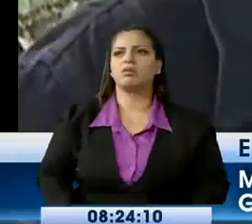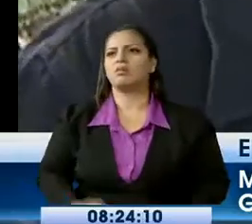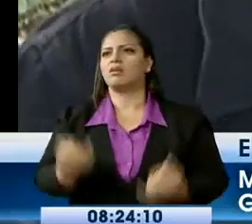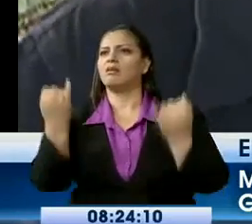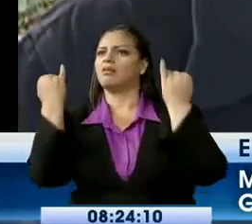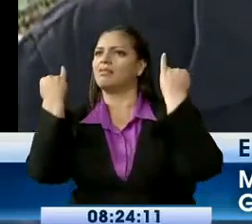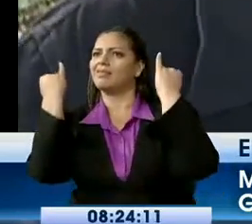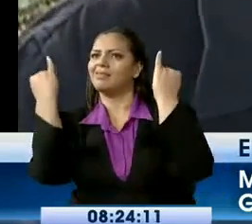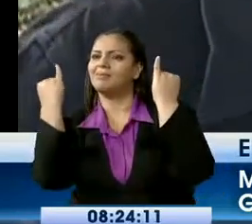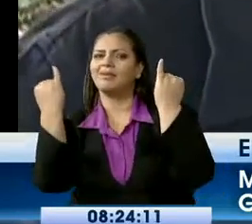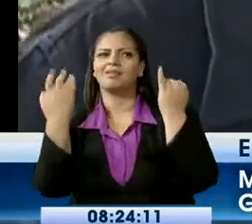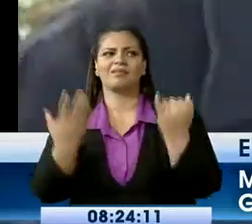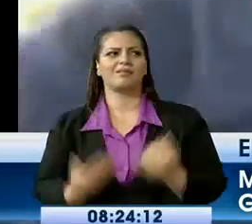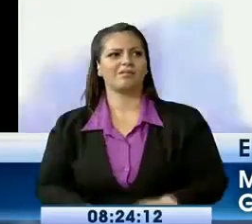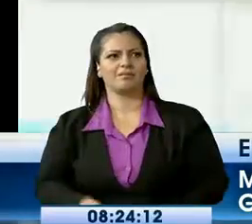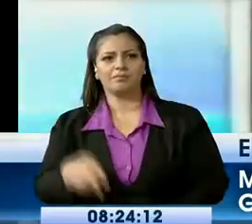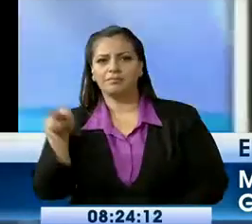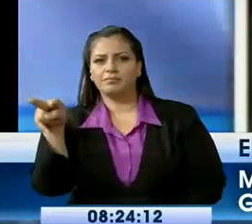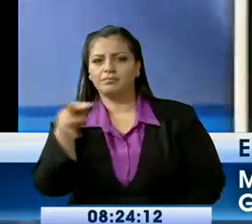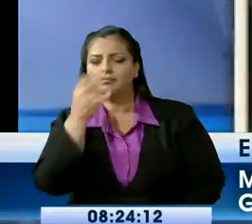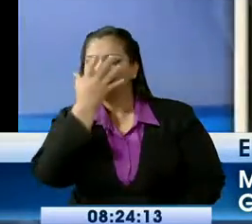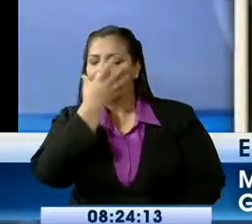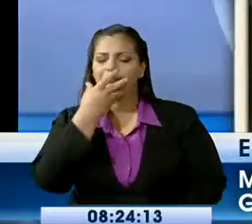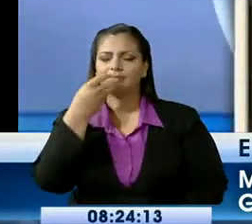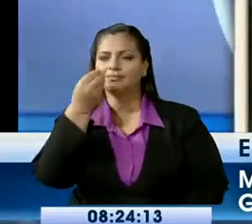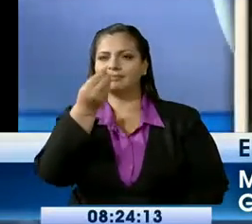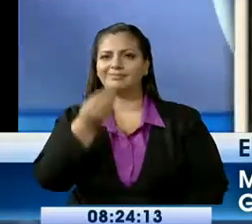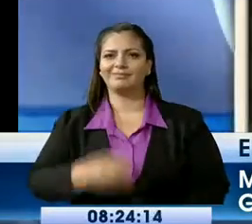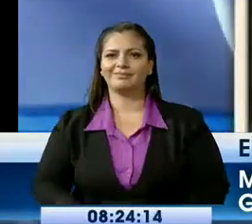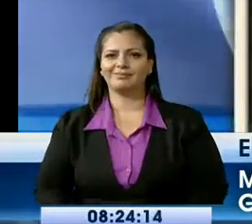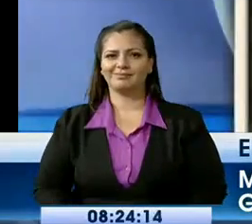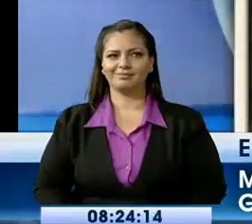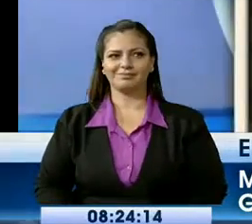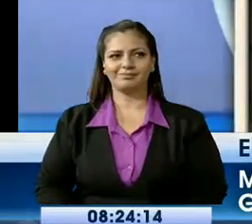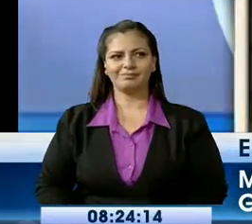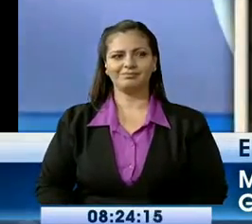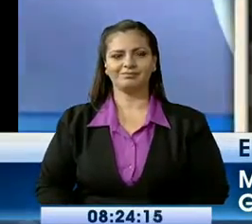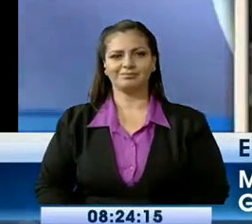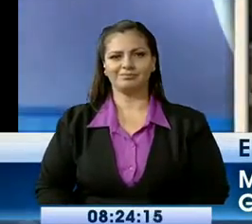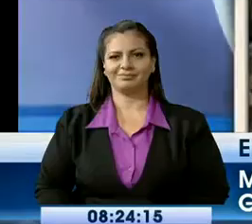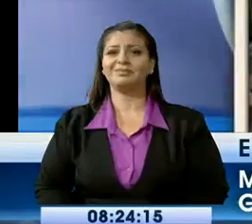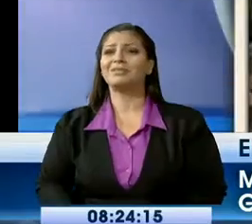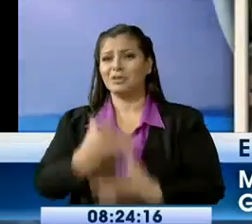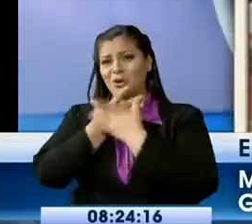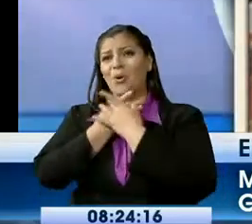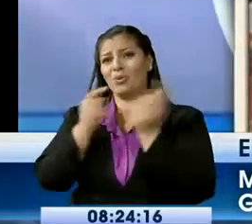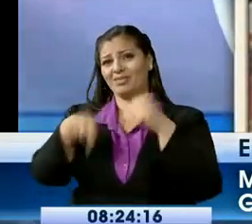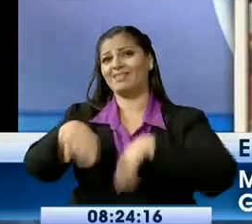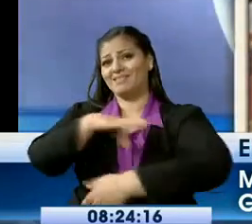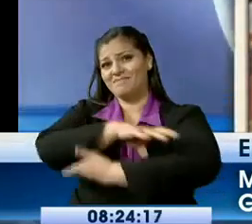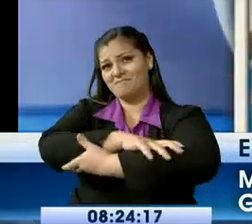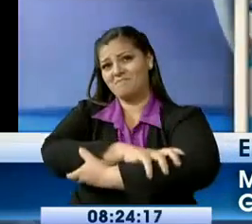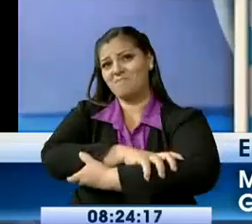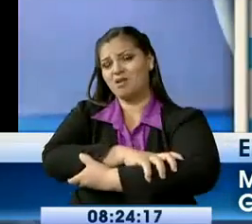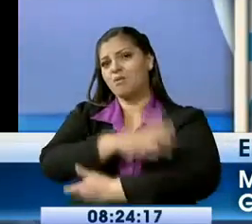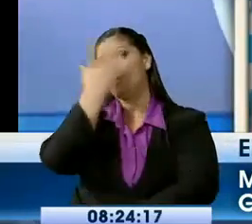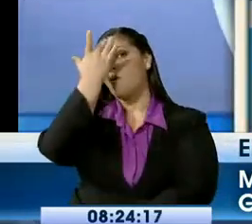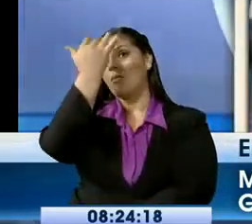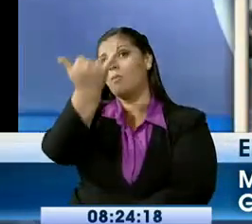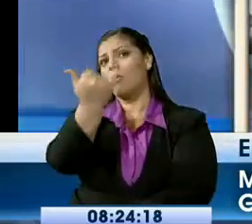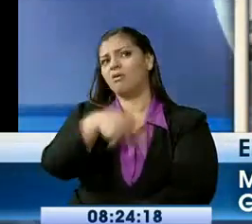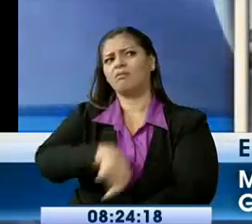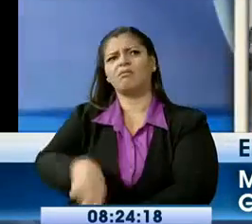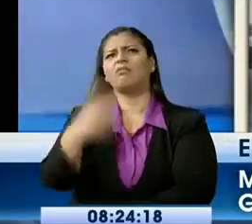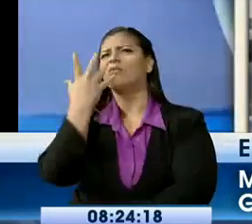florefano es sumamente increíble. Es la combinación de todo, porque hay para todo el mundo. Me gusta el Malecón porque es muy